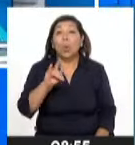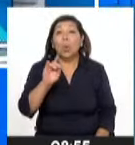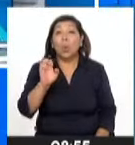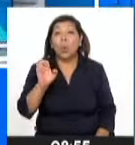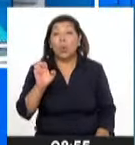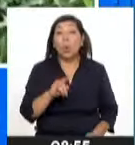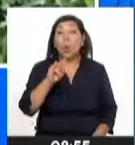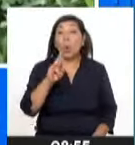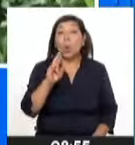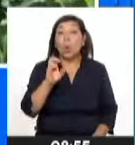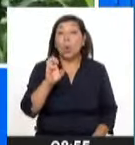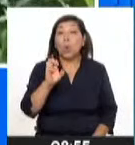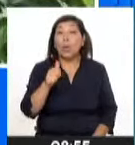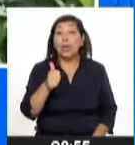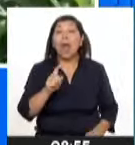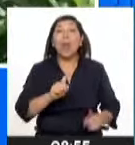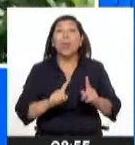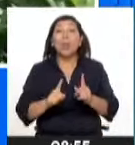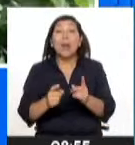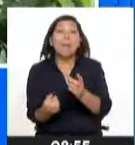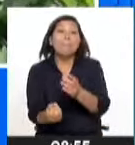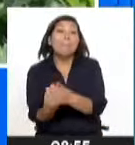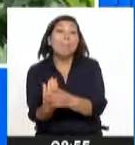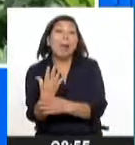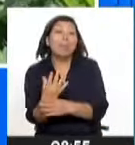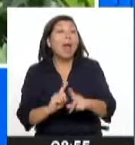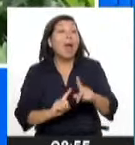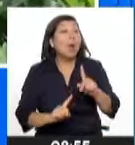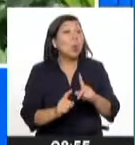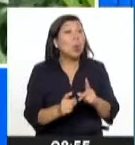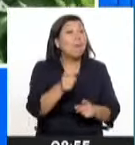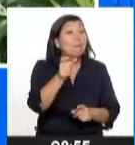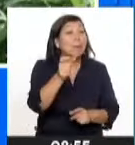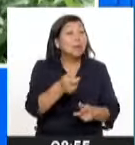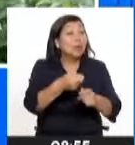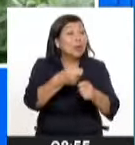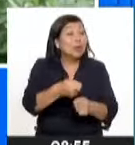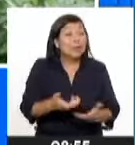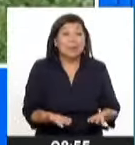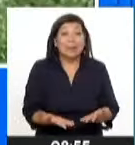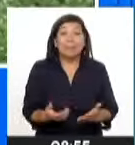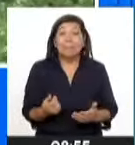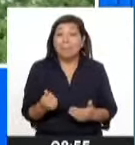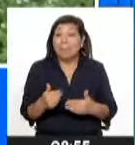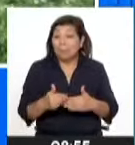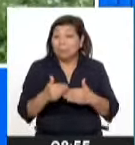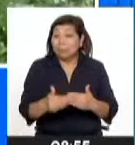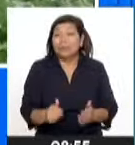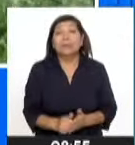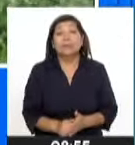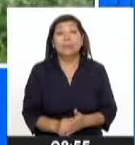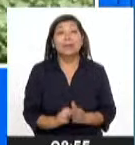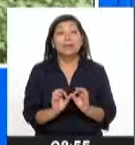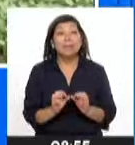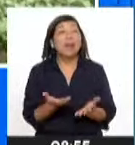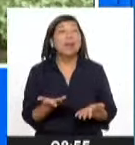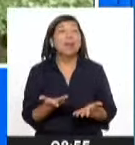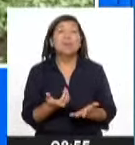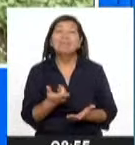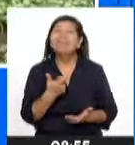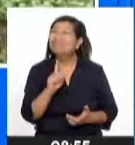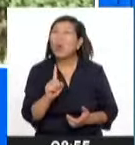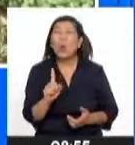Justamente por eso es que hay algunos cultivos. Y hay algunos agricultores pequeños y medianos que inclusive prefieren